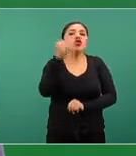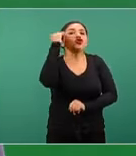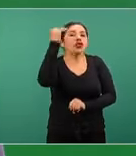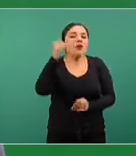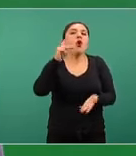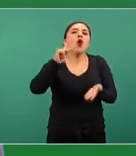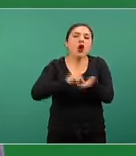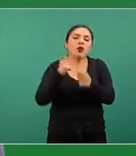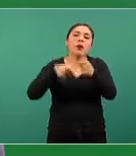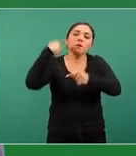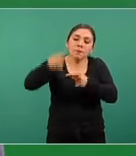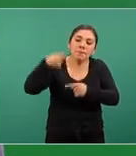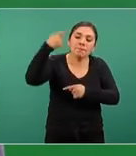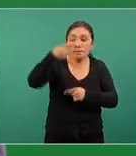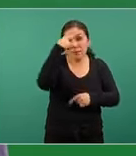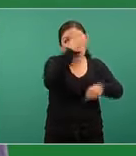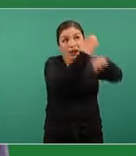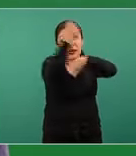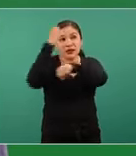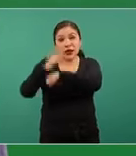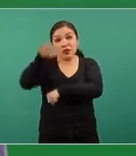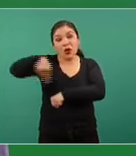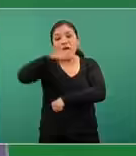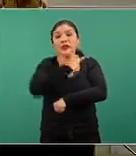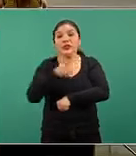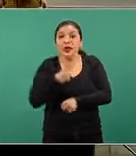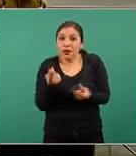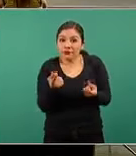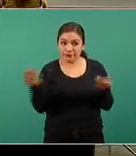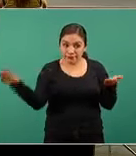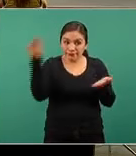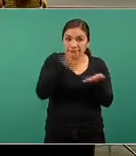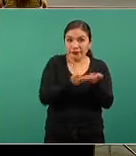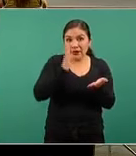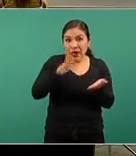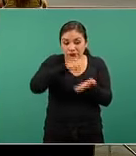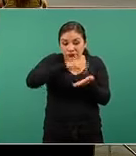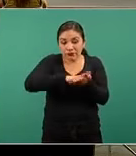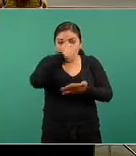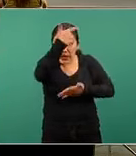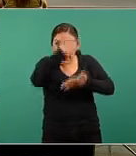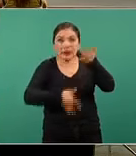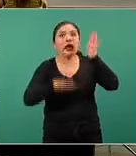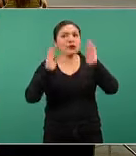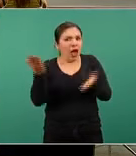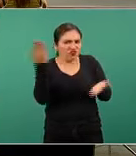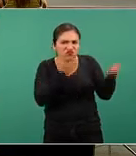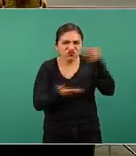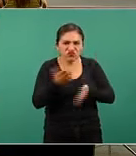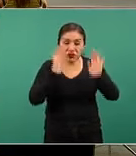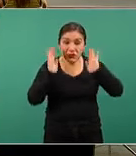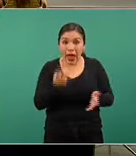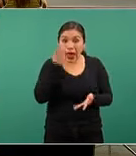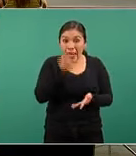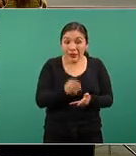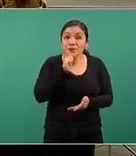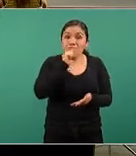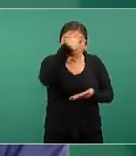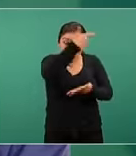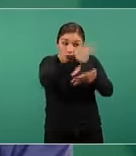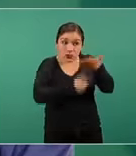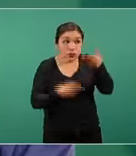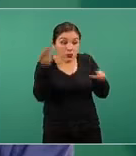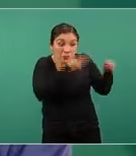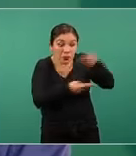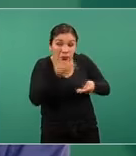dieron a las entidades federativas para que presentaran este censo y el censo ya lo han presentado y justamente con base en ese